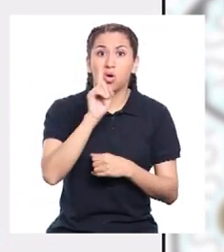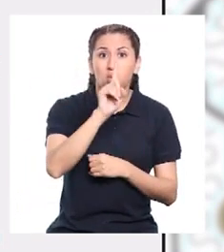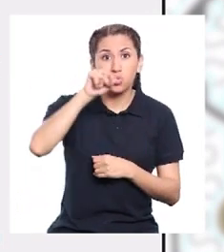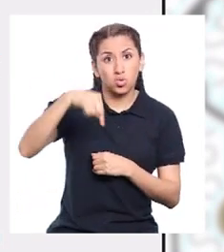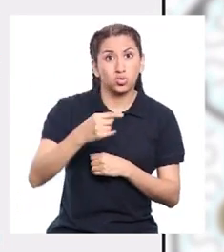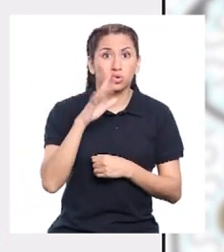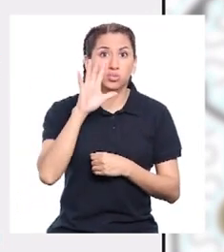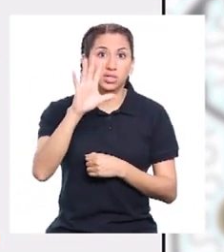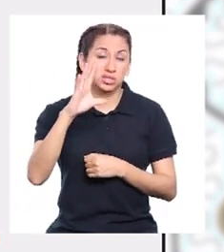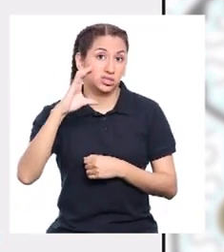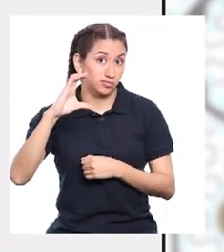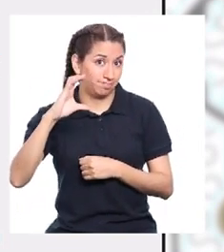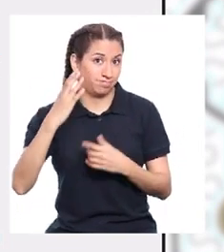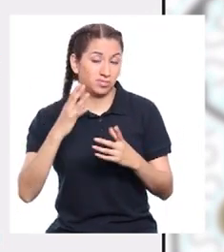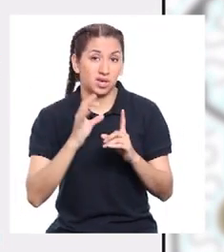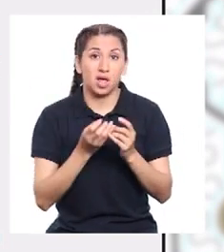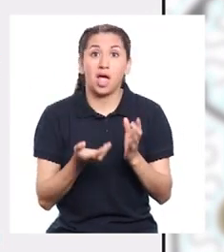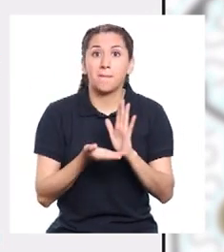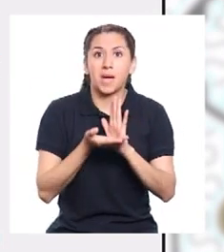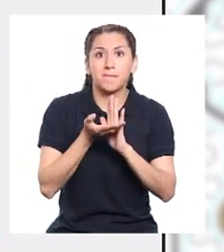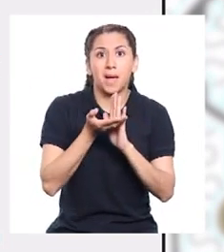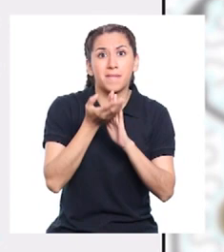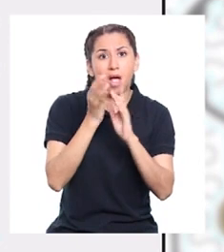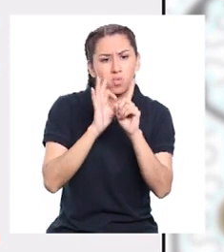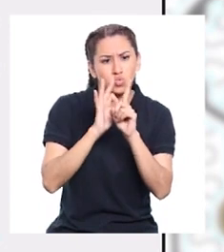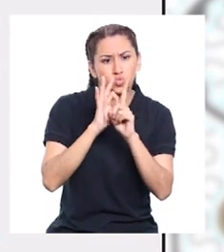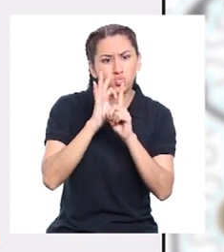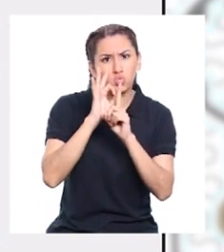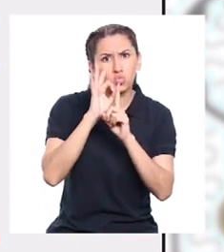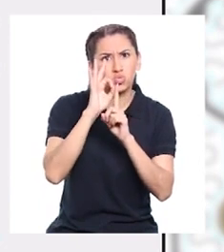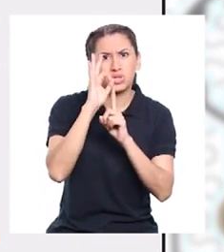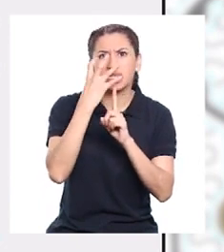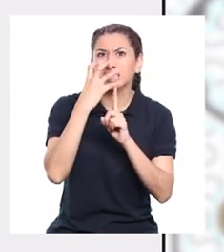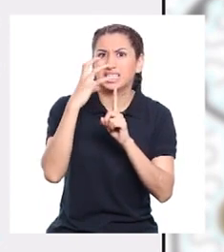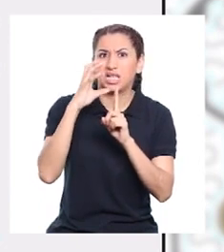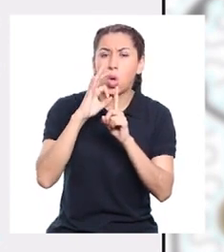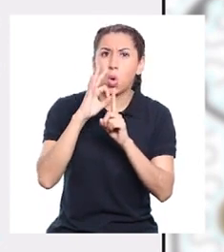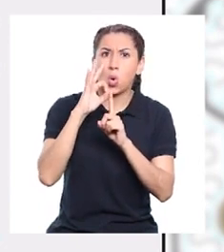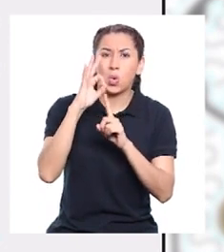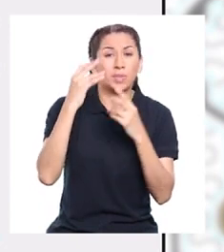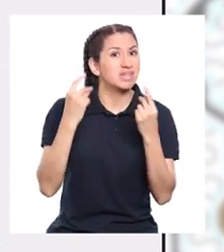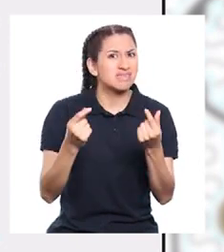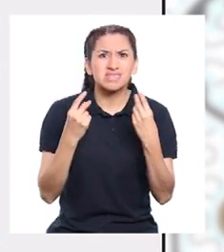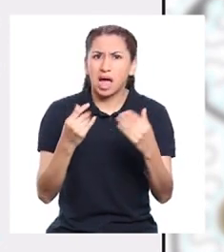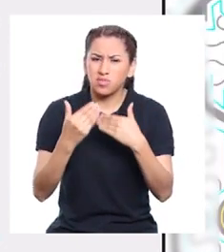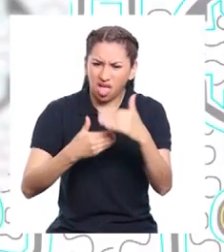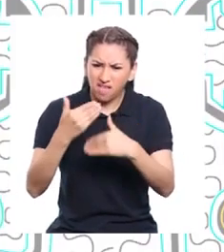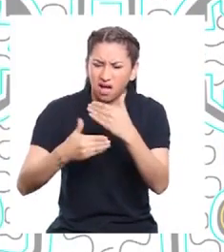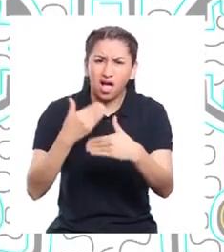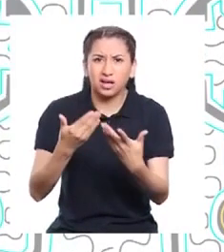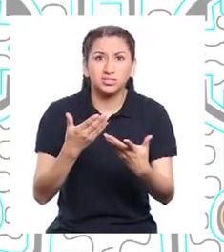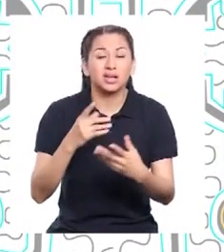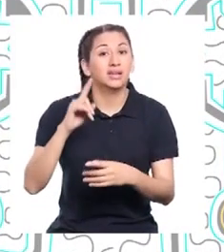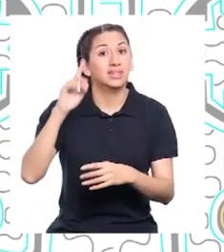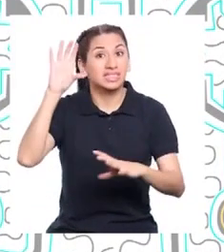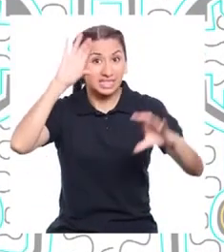,5 grados centígrados. El aumento de la temperatura se está dando de manera acelerada, lo que preocupa a los científicos del